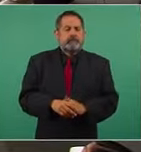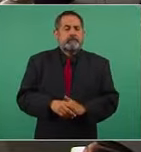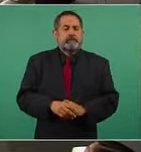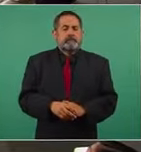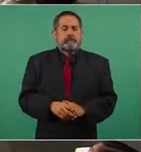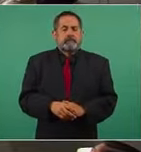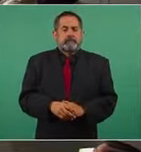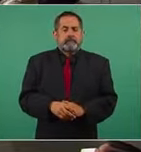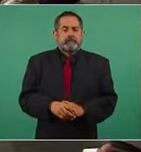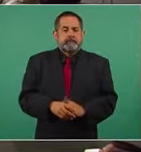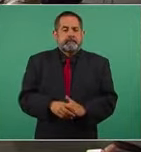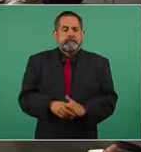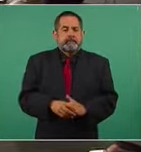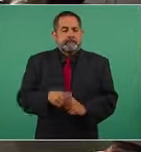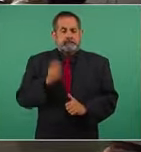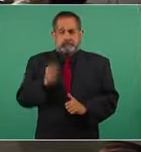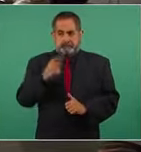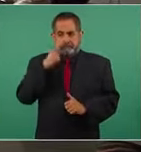que